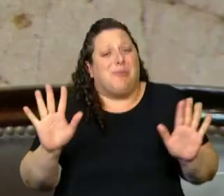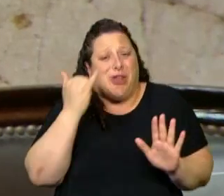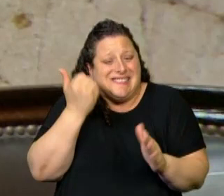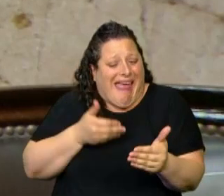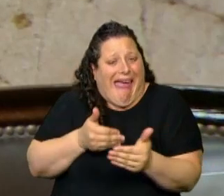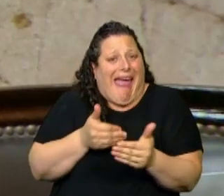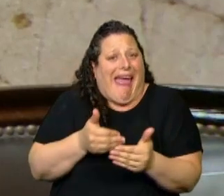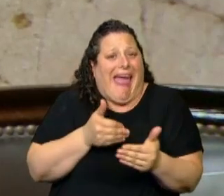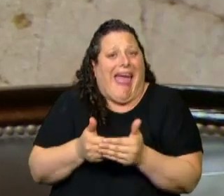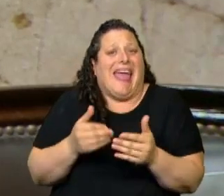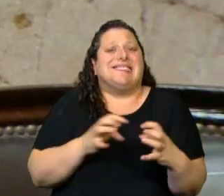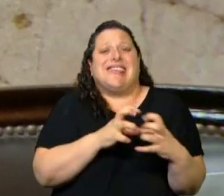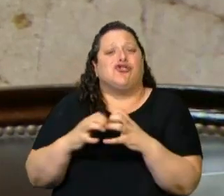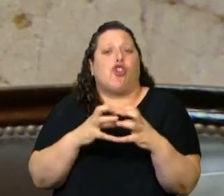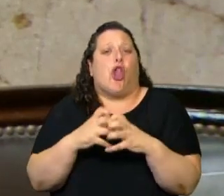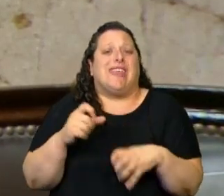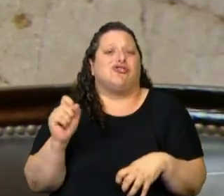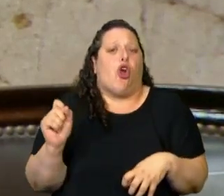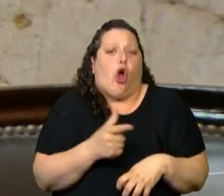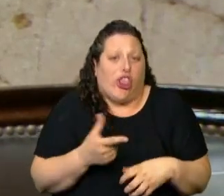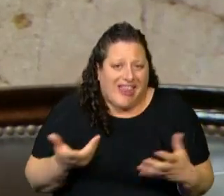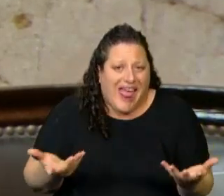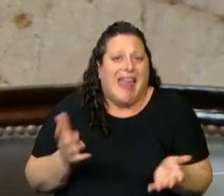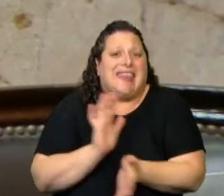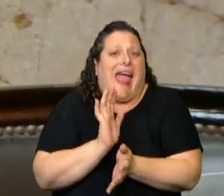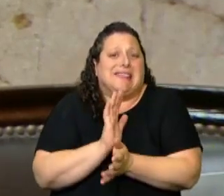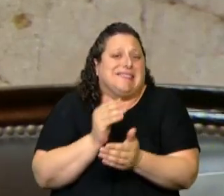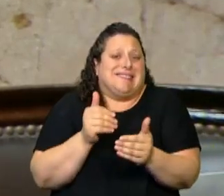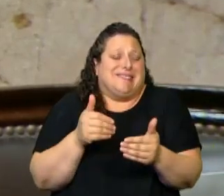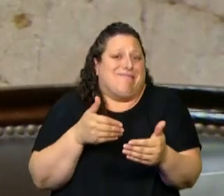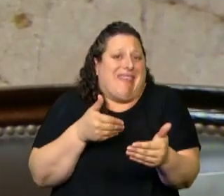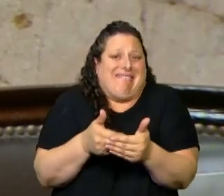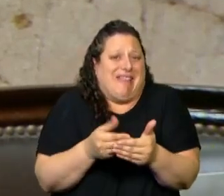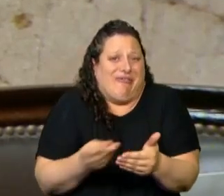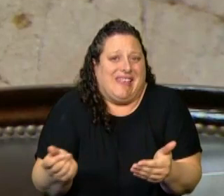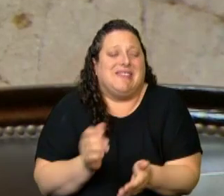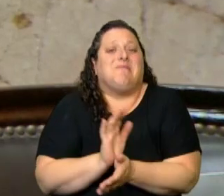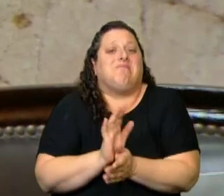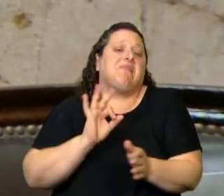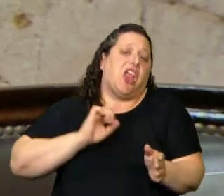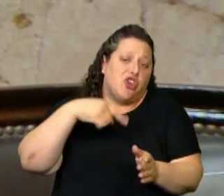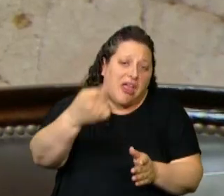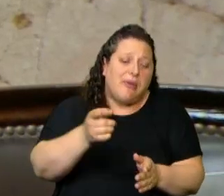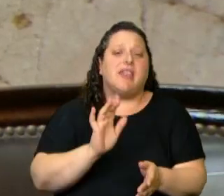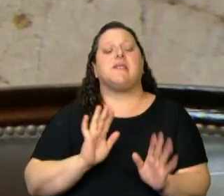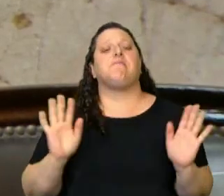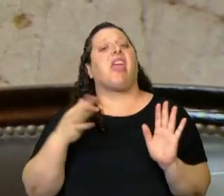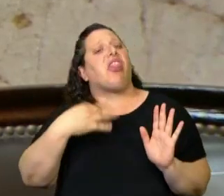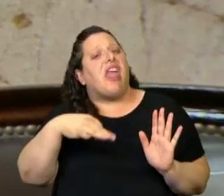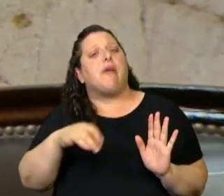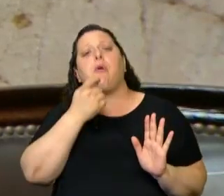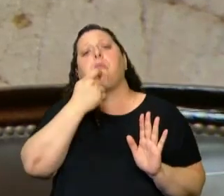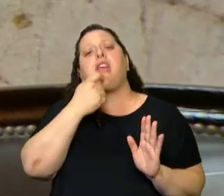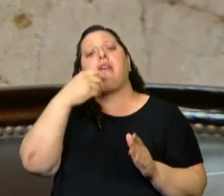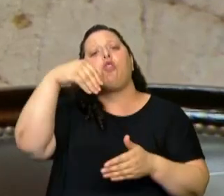ordinarias, estemos tratando también en este recinto, por ejemplo, la capacitación obligatoria para los funcionarios del